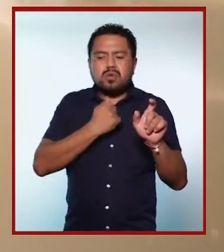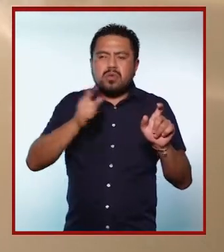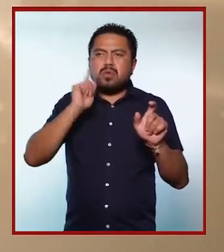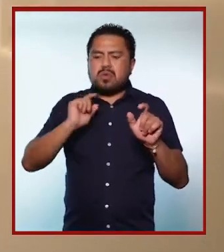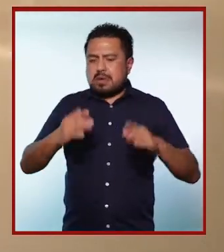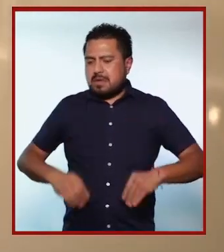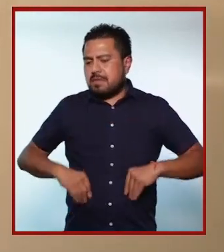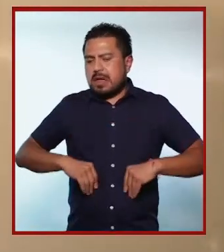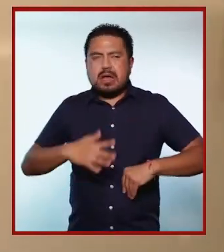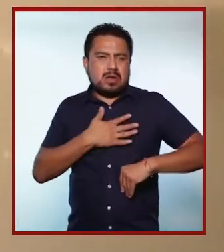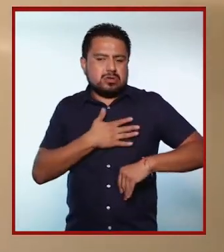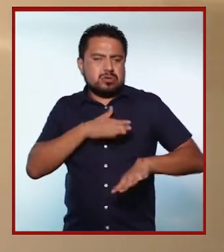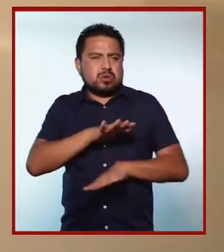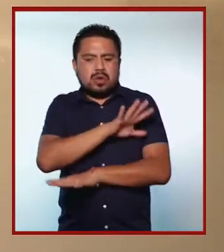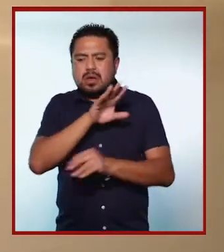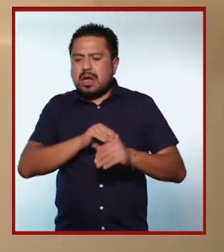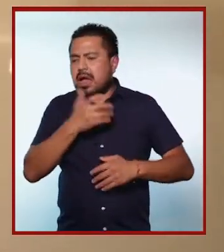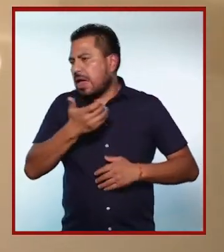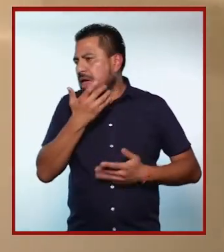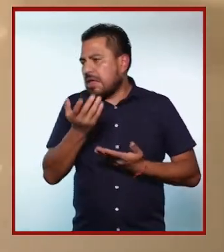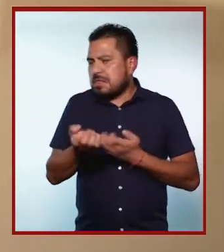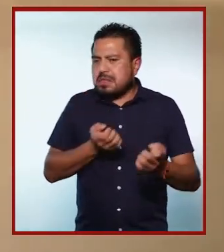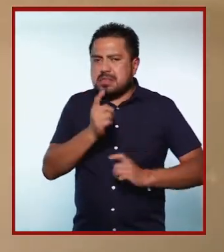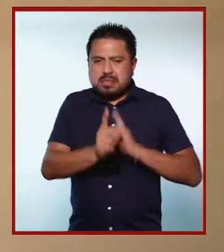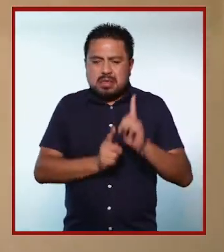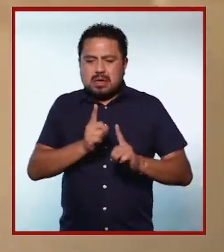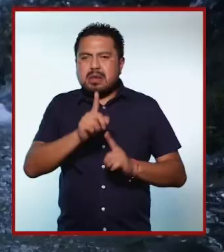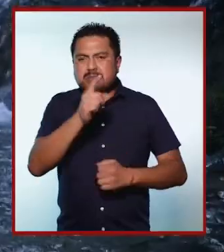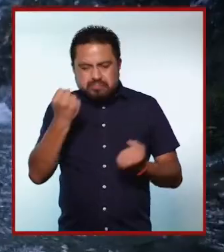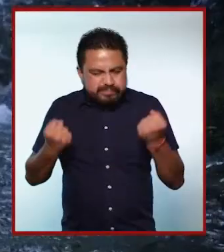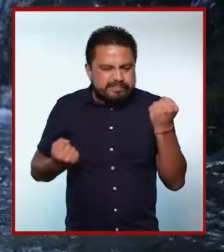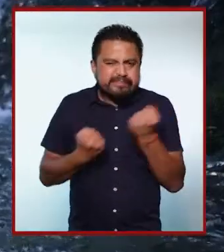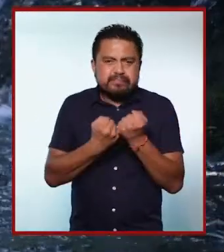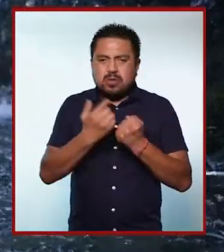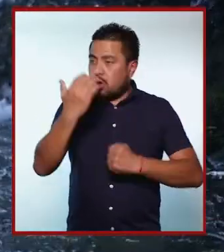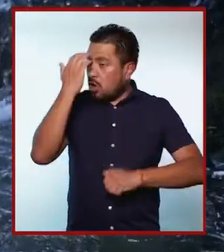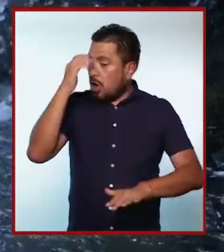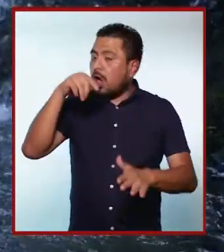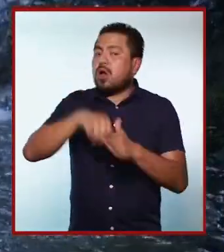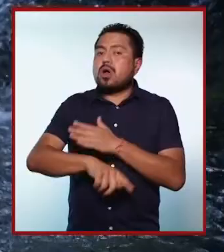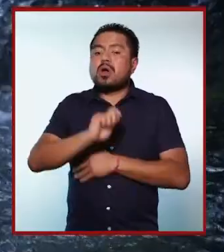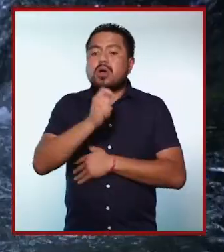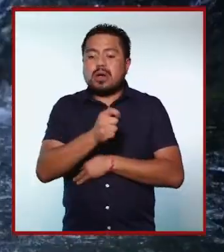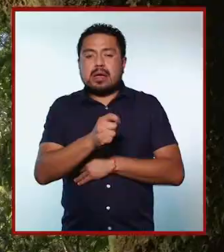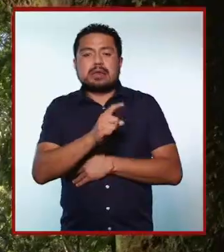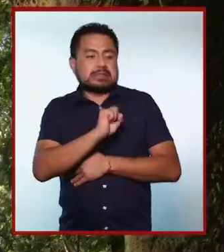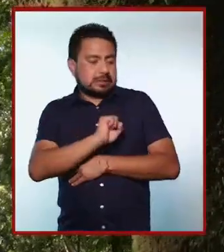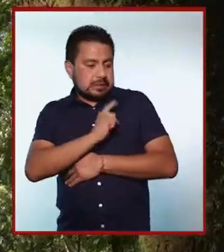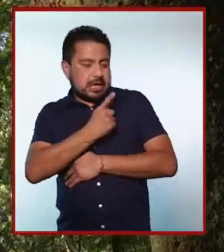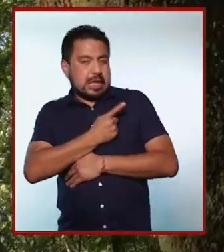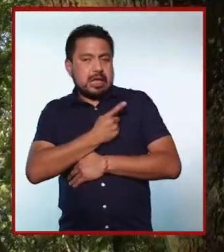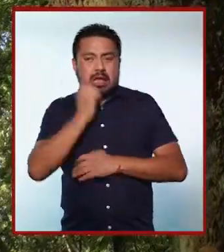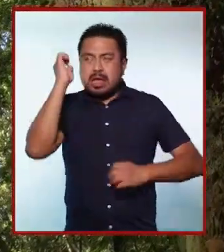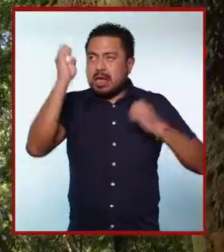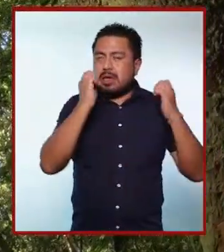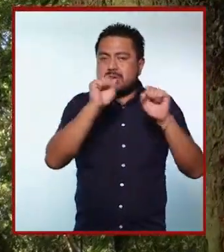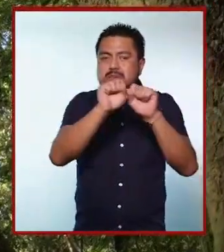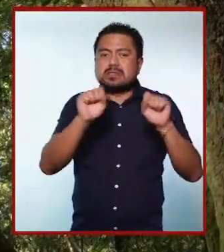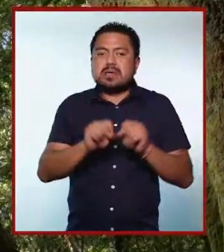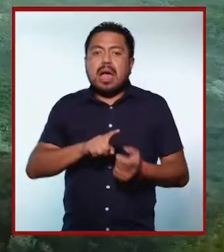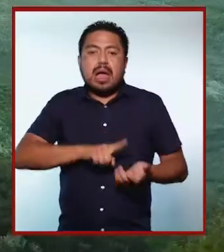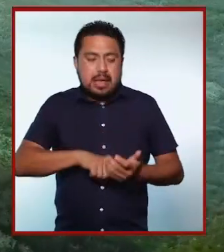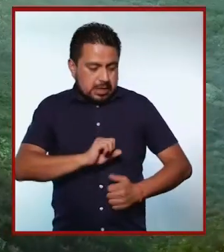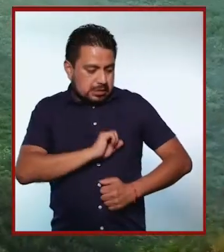estereotipos de género en nuestra vida, y sobre todo en la práctica deportiva. Reforzamos el conocimiento de que la salud de los